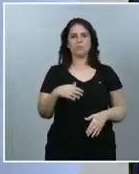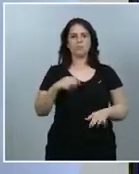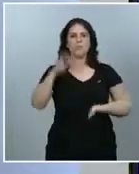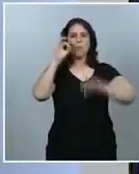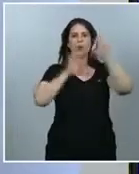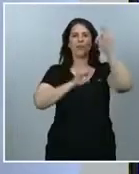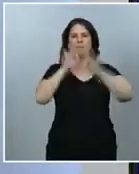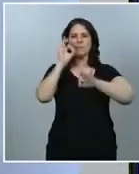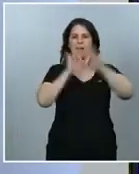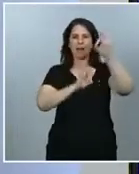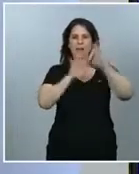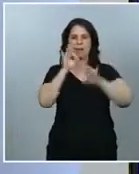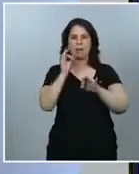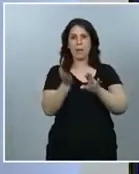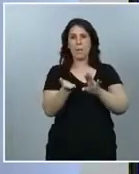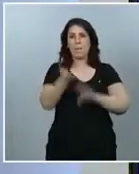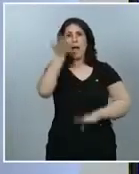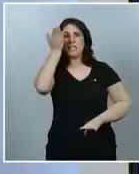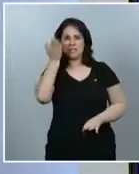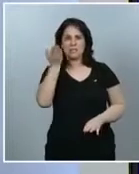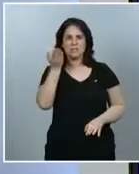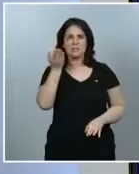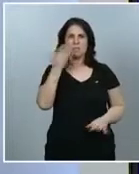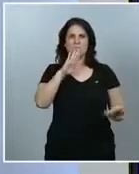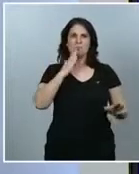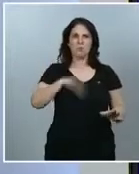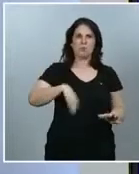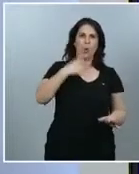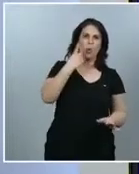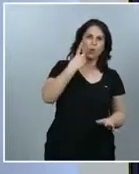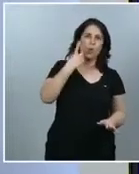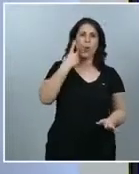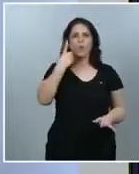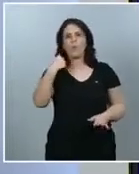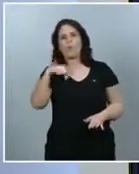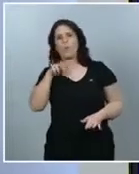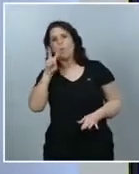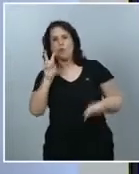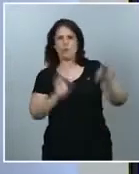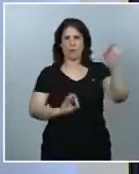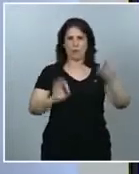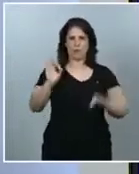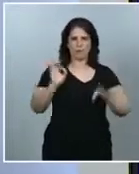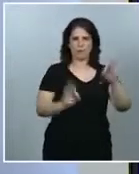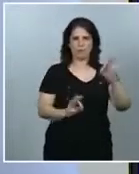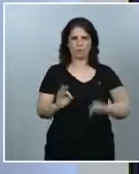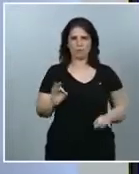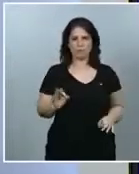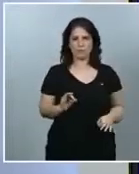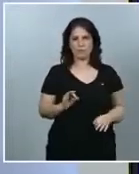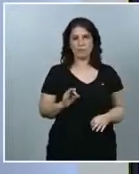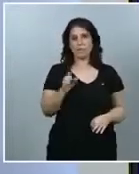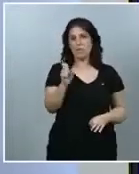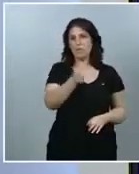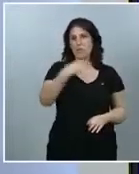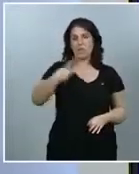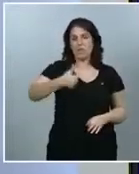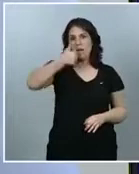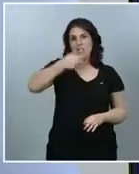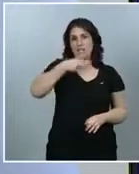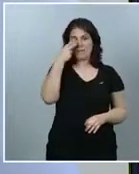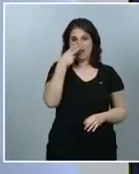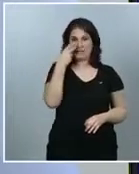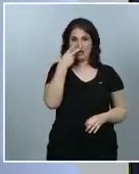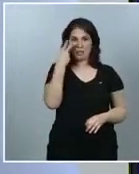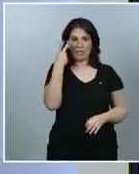están en torno del 1 o 1,2%. Estos son, seguramente, los resultados más interesantes que hemos